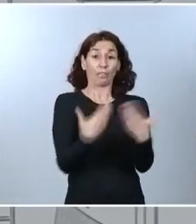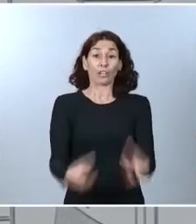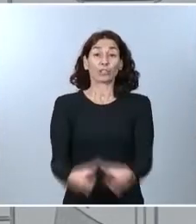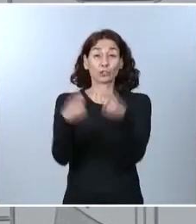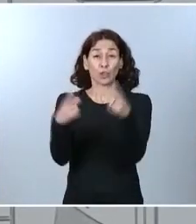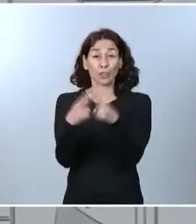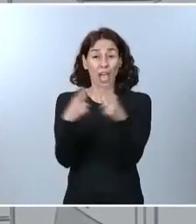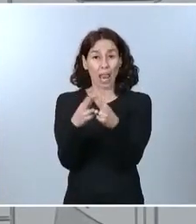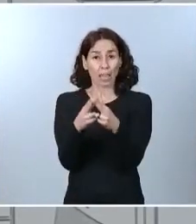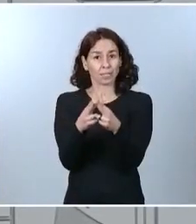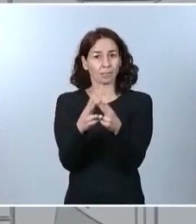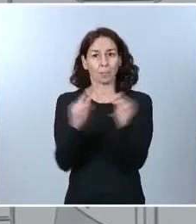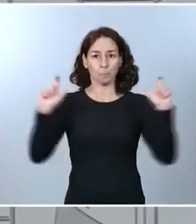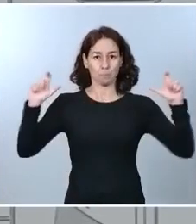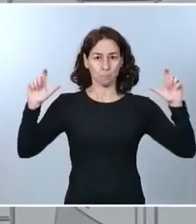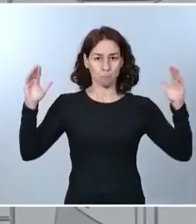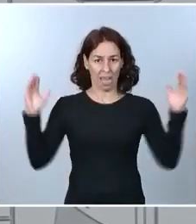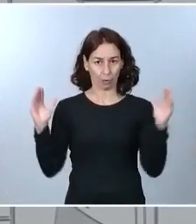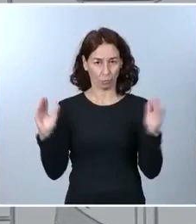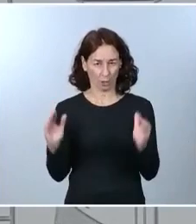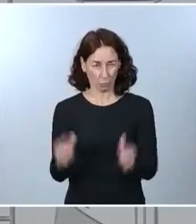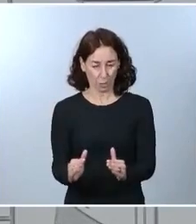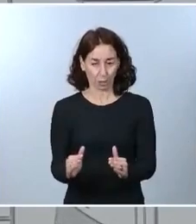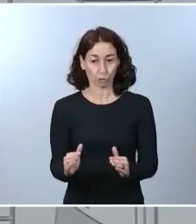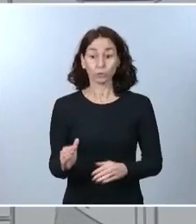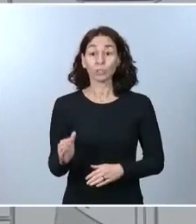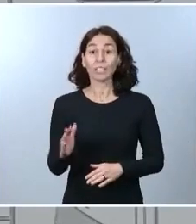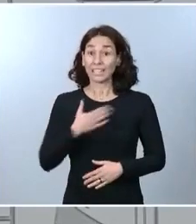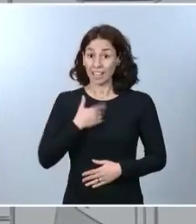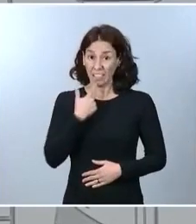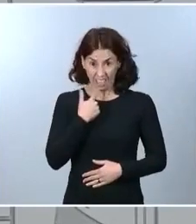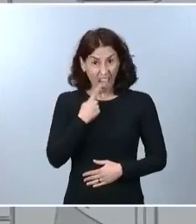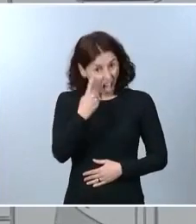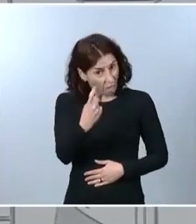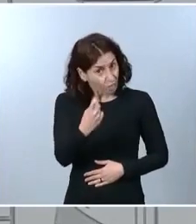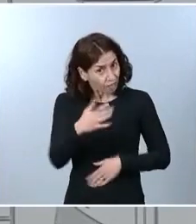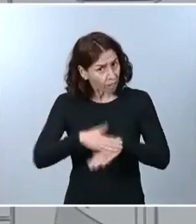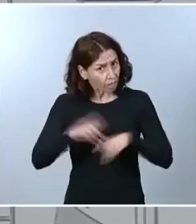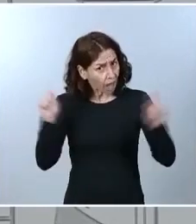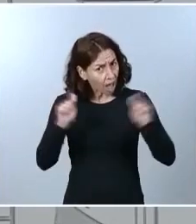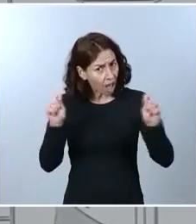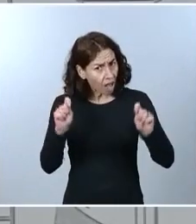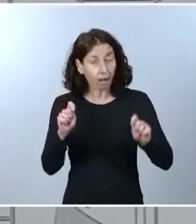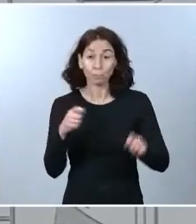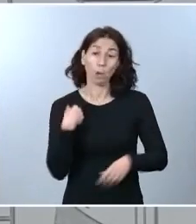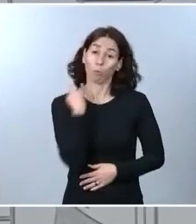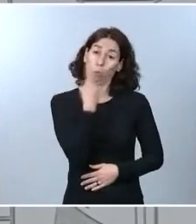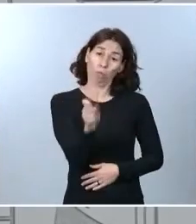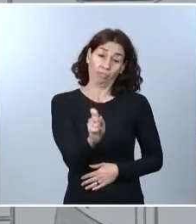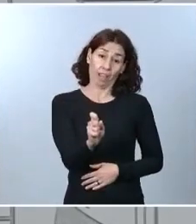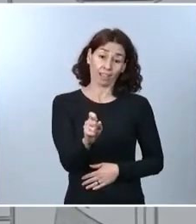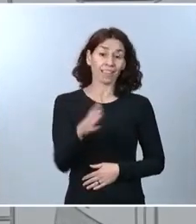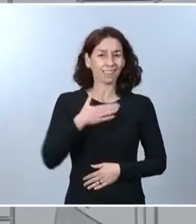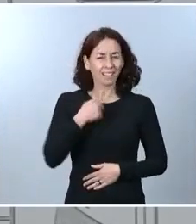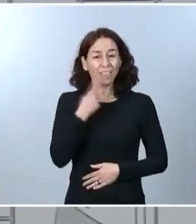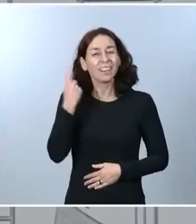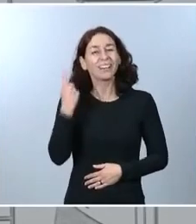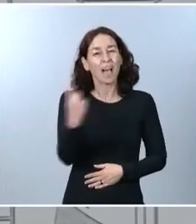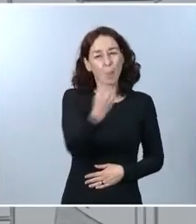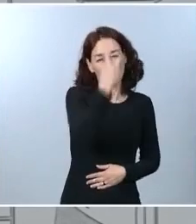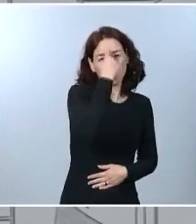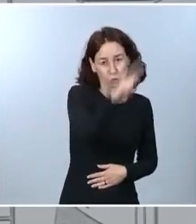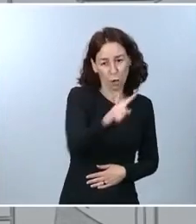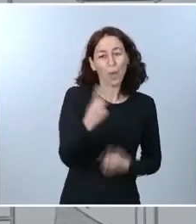necesitamos sobre todo una concienciación social, una disciplina social, una responsabilidad, una resistencia y una moral de